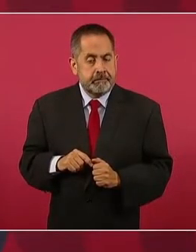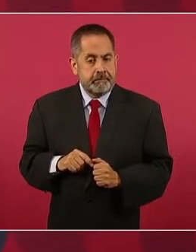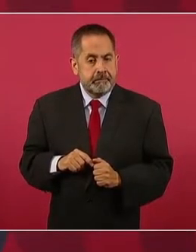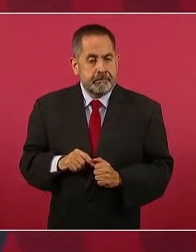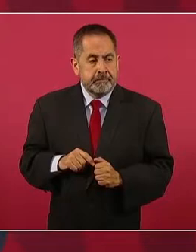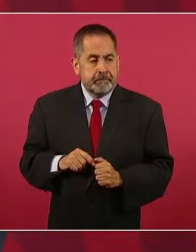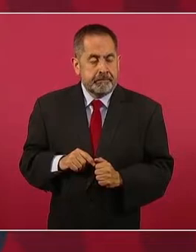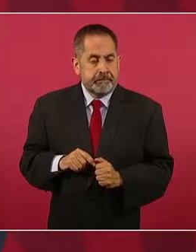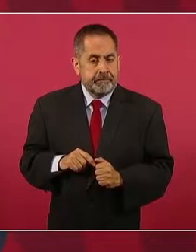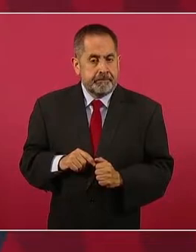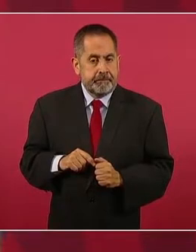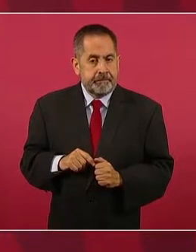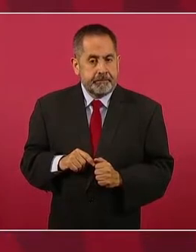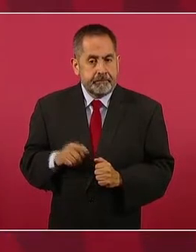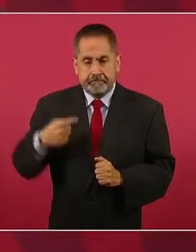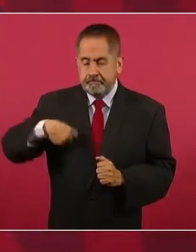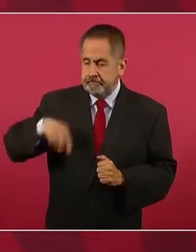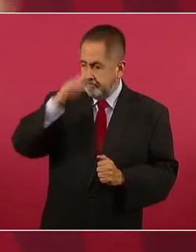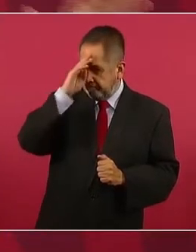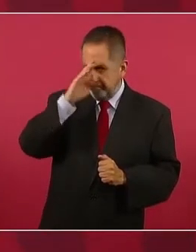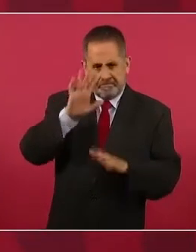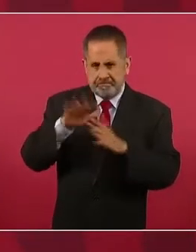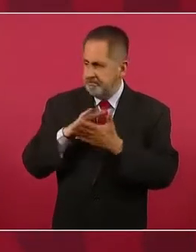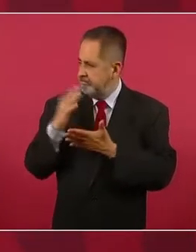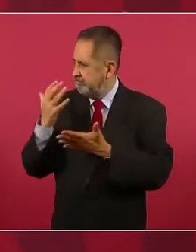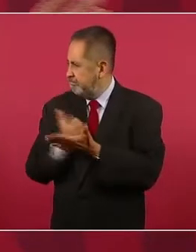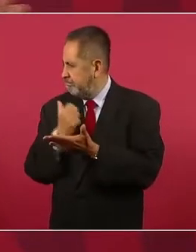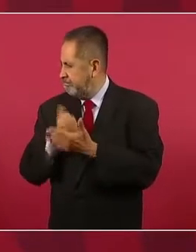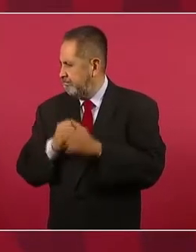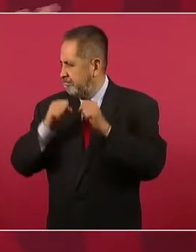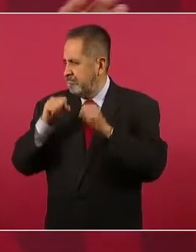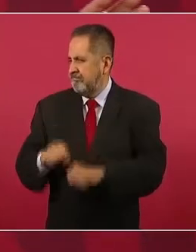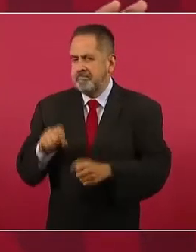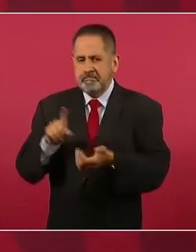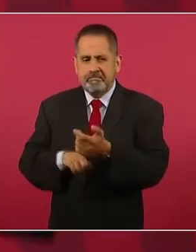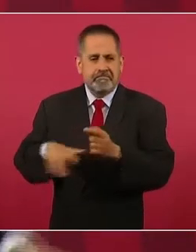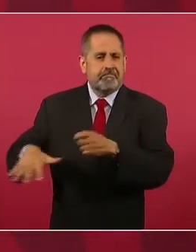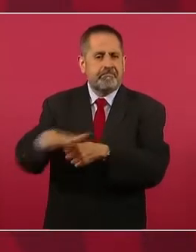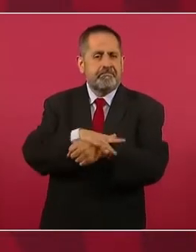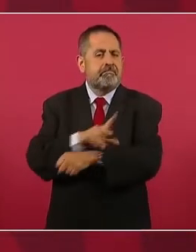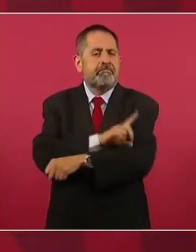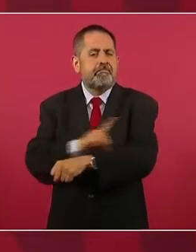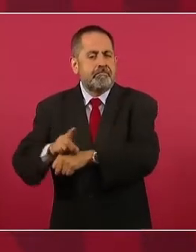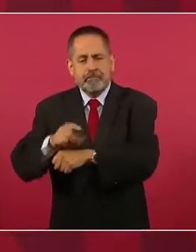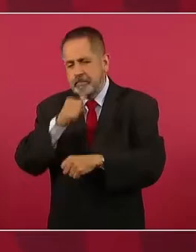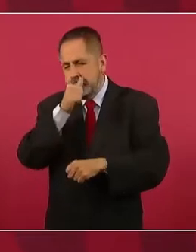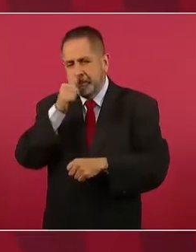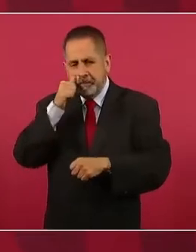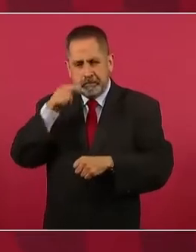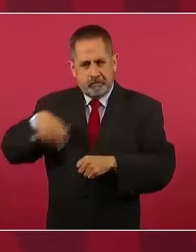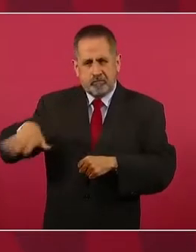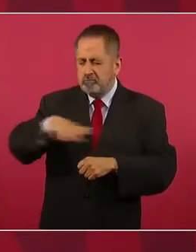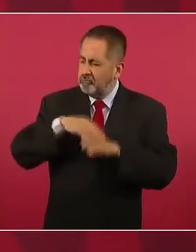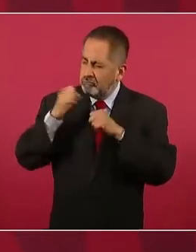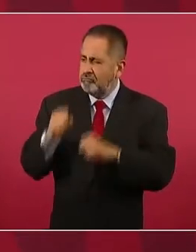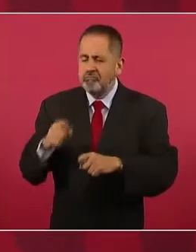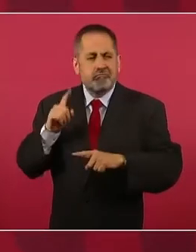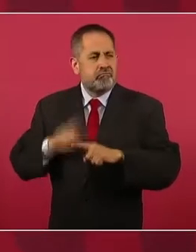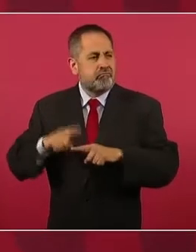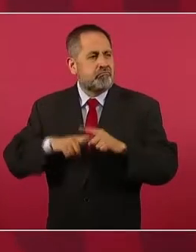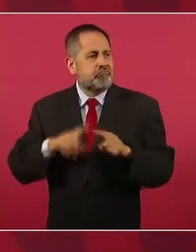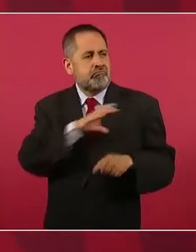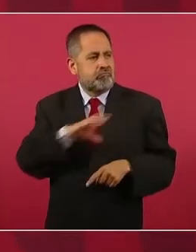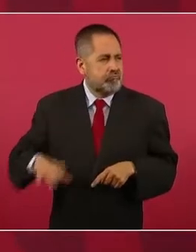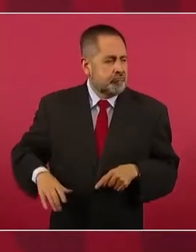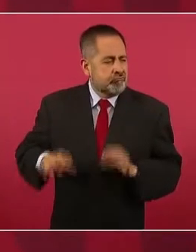y pensamos, ahora sí ganamos la delegación Benito Juárez y hay que buscar un buen